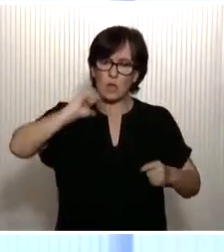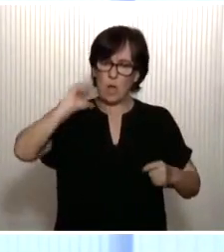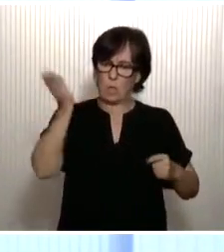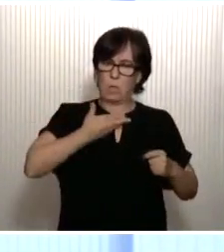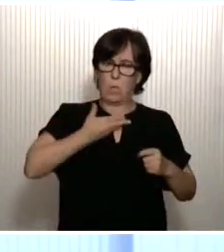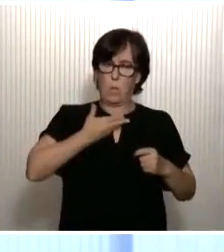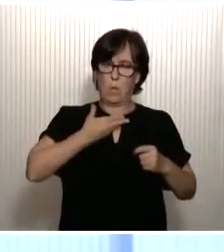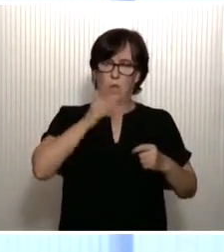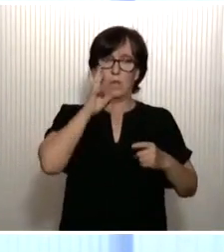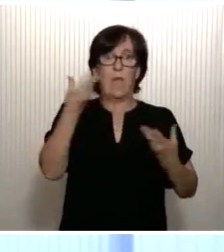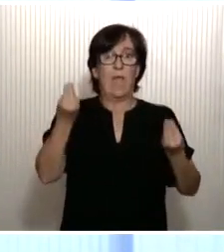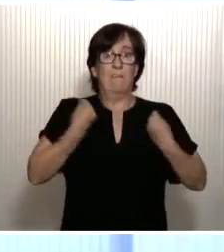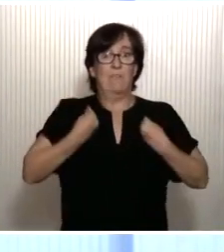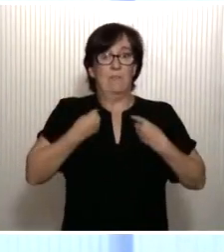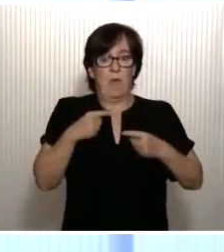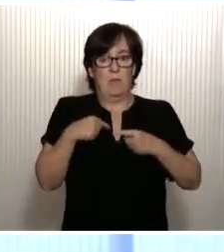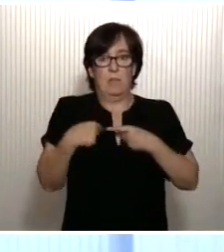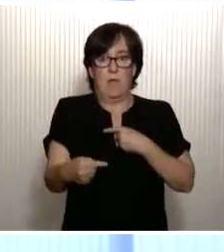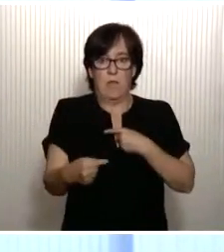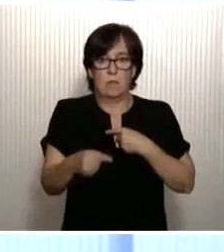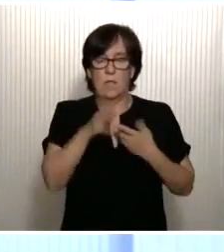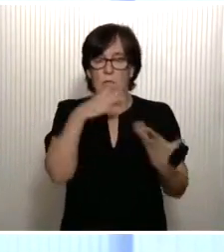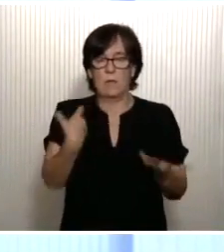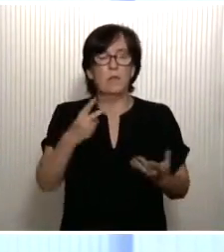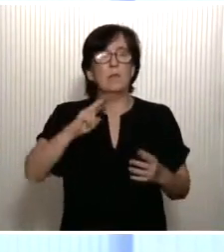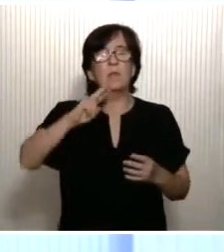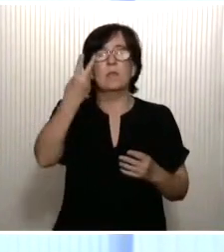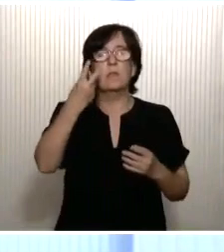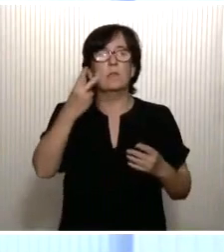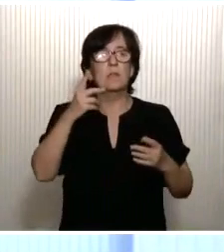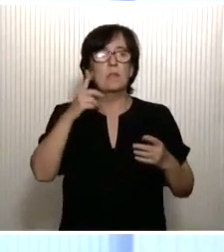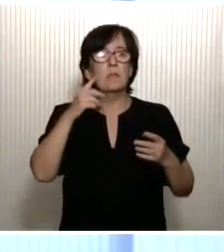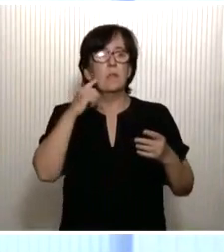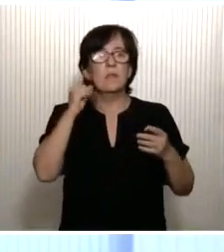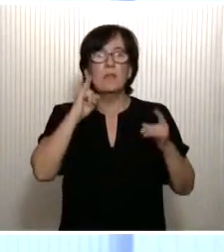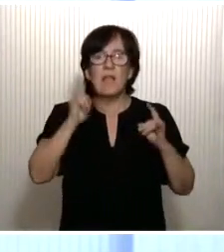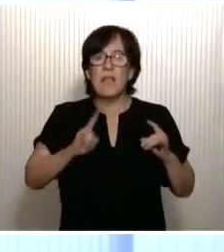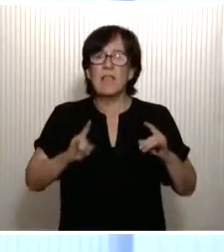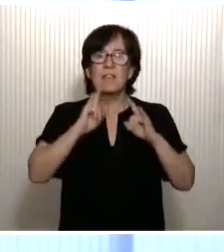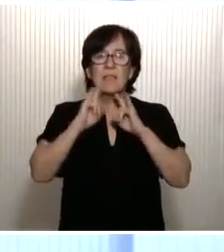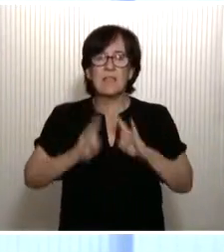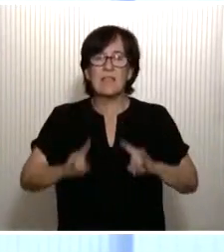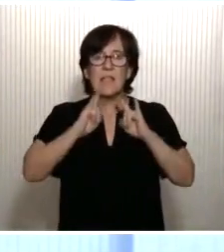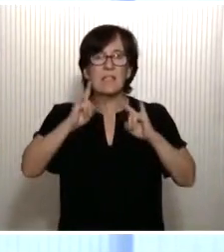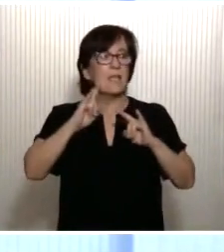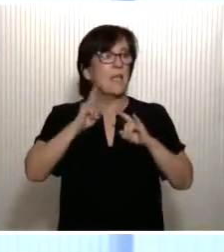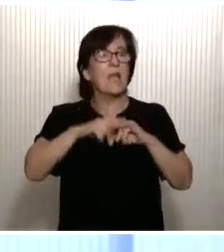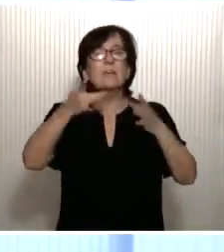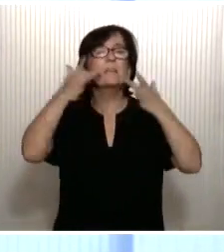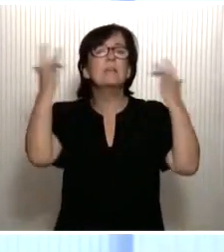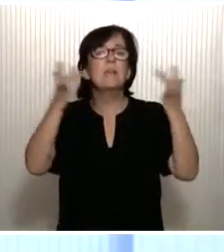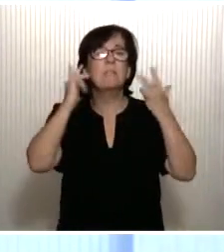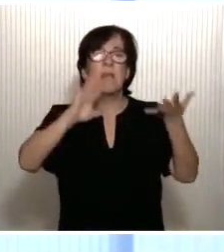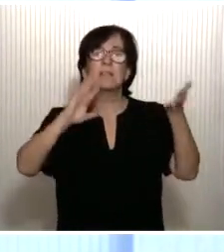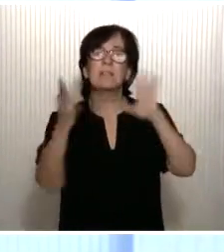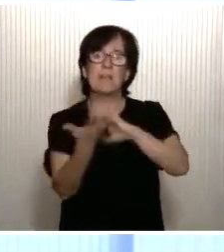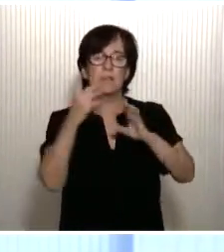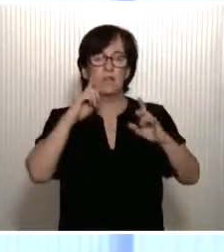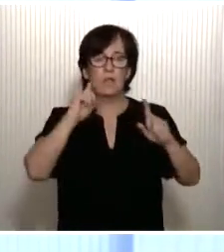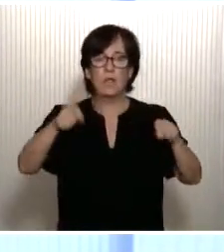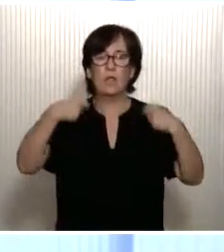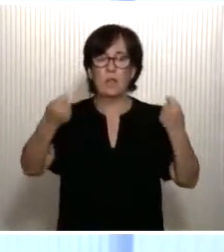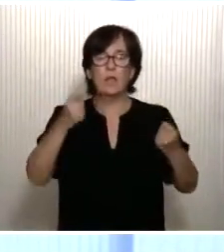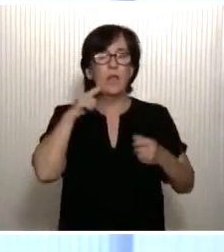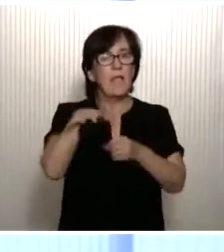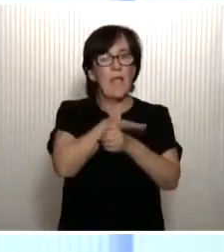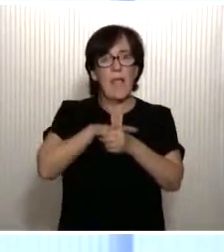nuestra vida cotidiana. Y, en segundo lugar, porque las energías limpias y todo lo que viene acarreado con la transición ecológica en el ámbito de la economía